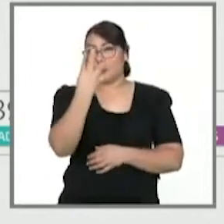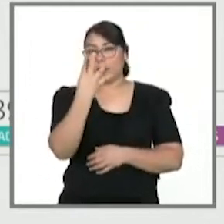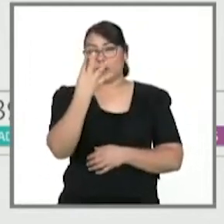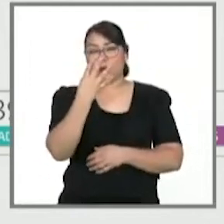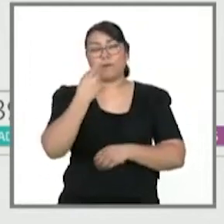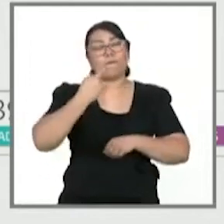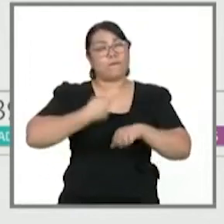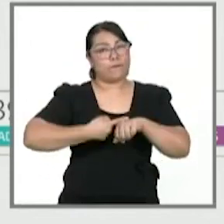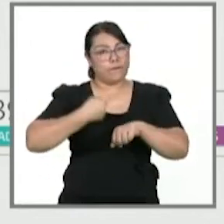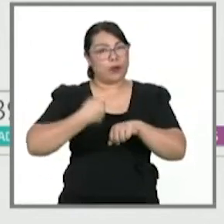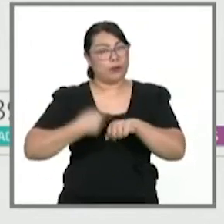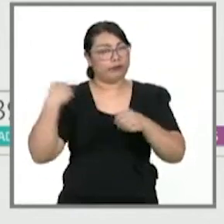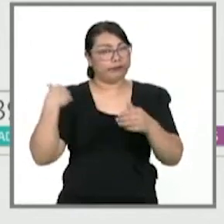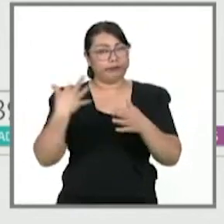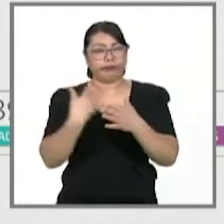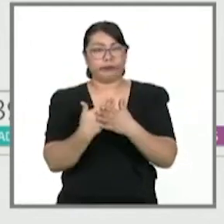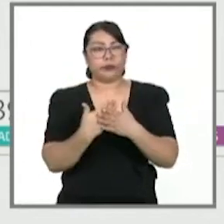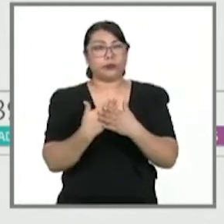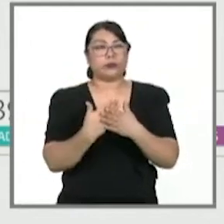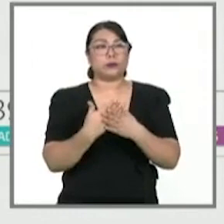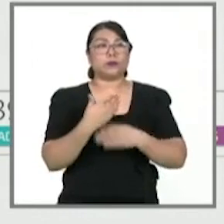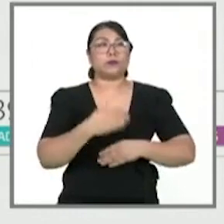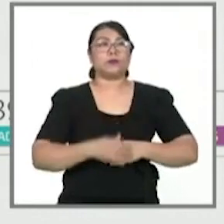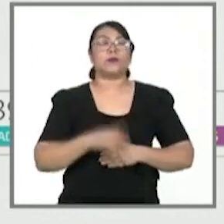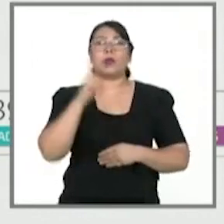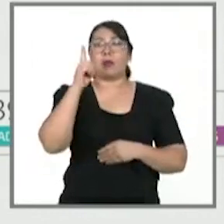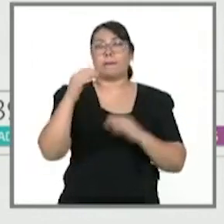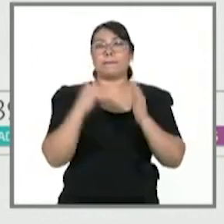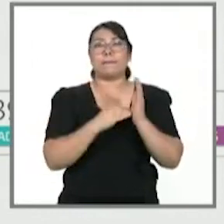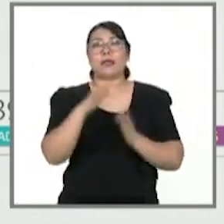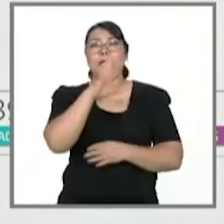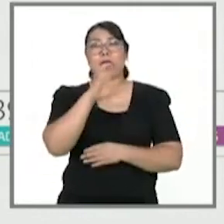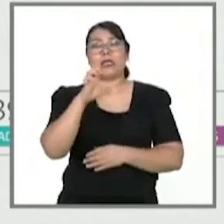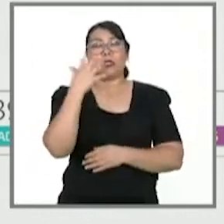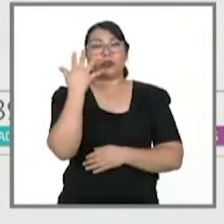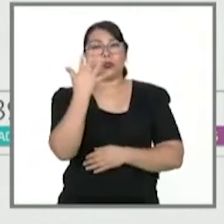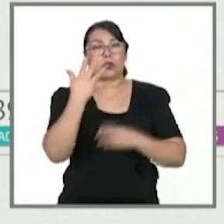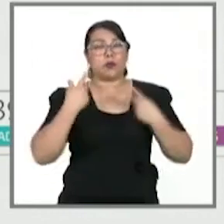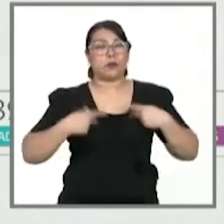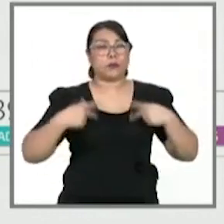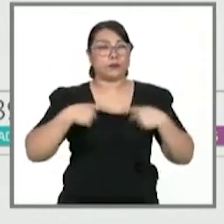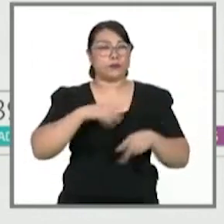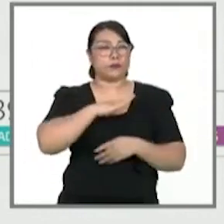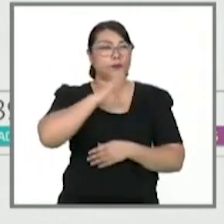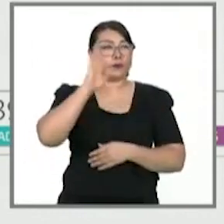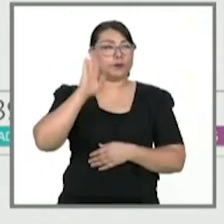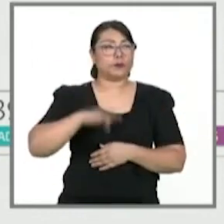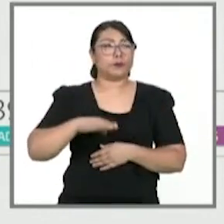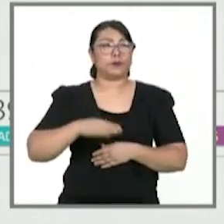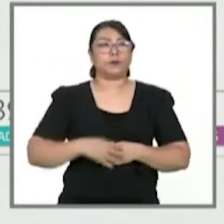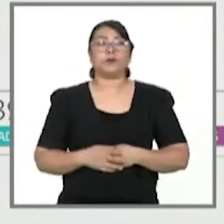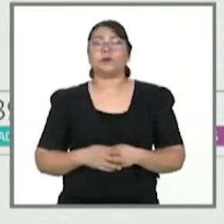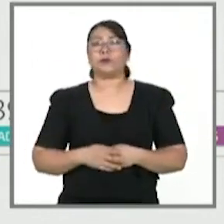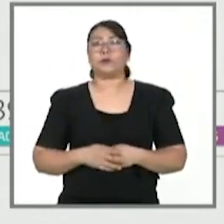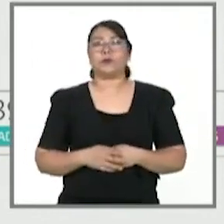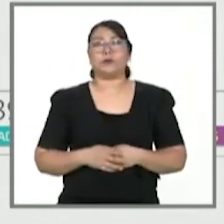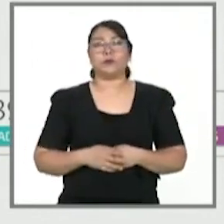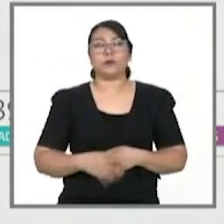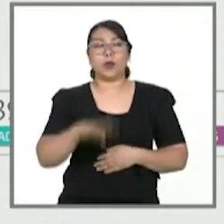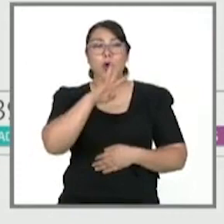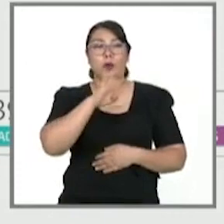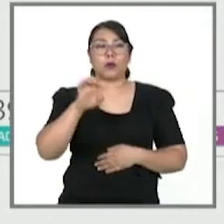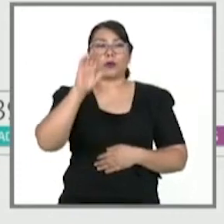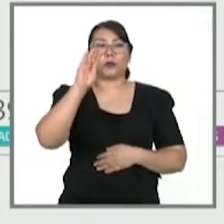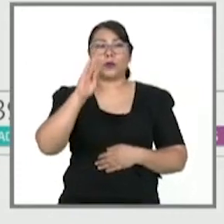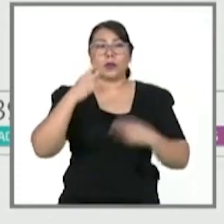confirmados y lamentablemente 1.505 defunciones y tenemos 490 casos